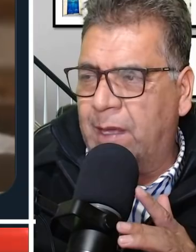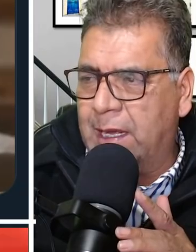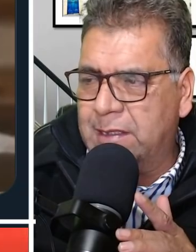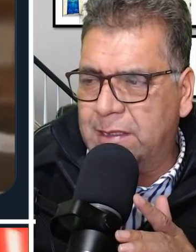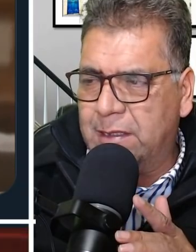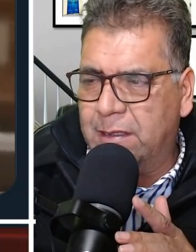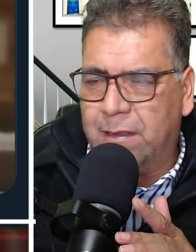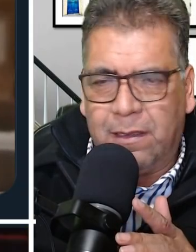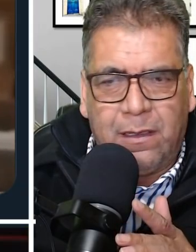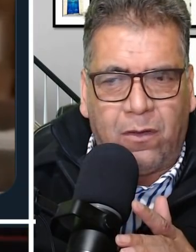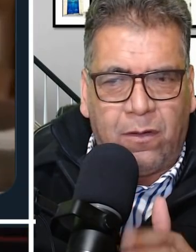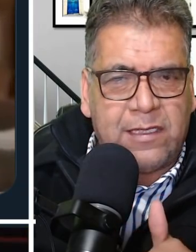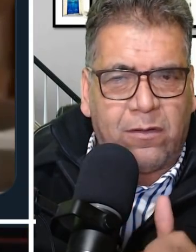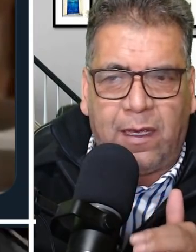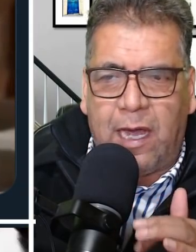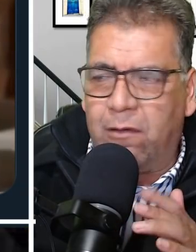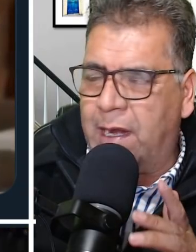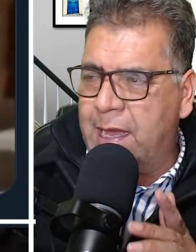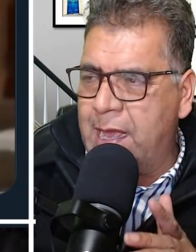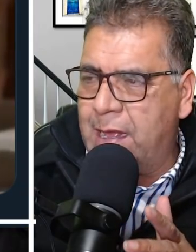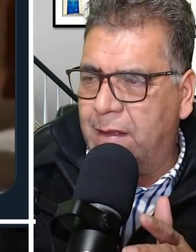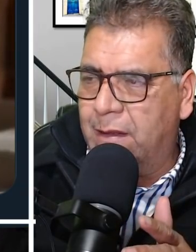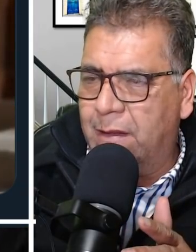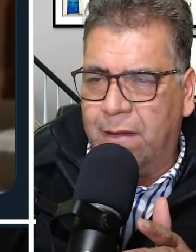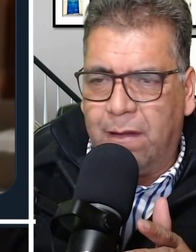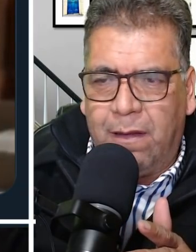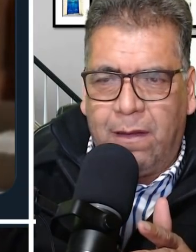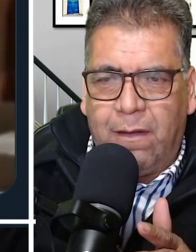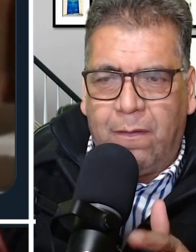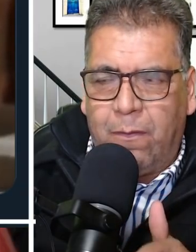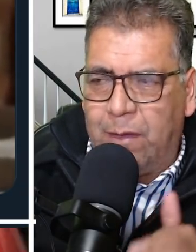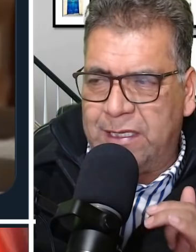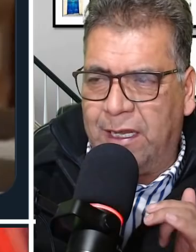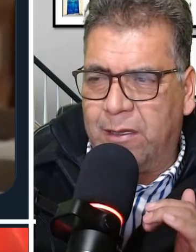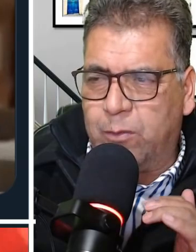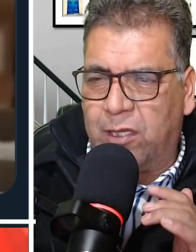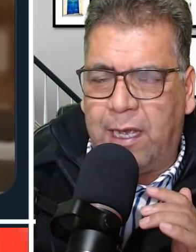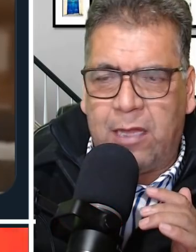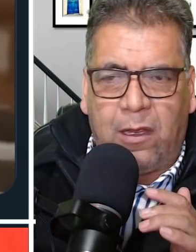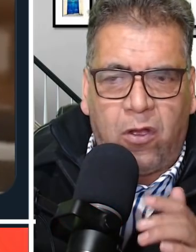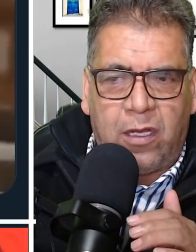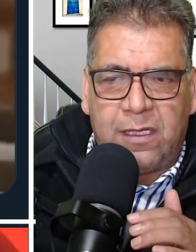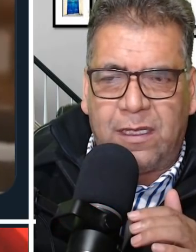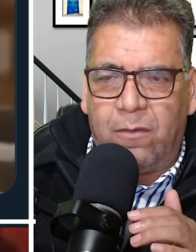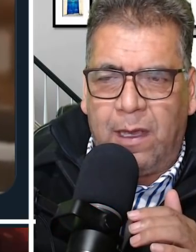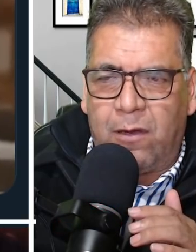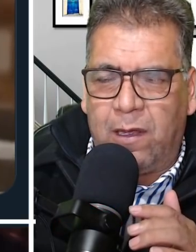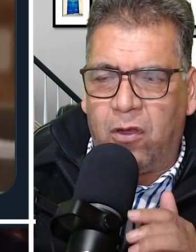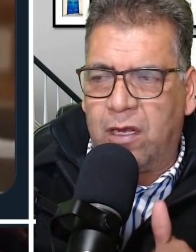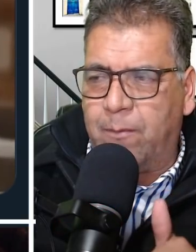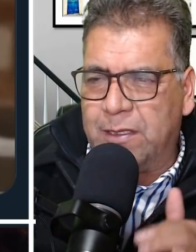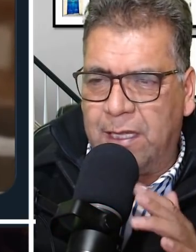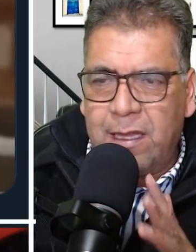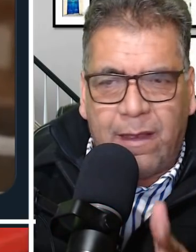y amigas, con esto Ricardo Anaya va a seguir despotricando en contra de este gobierno,